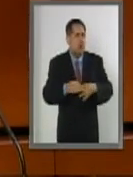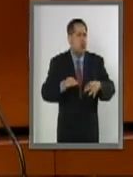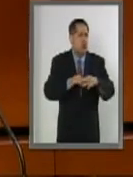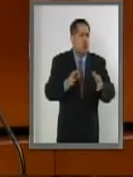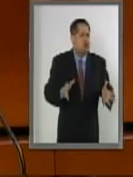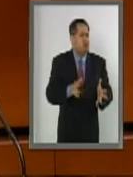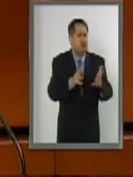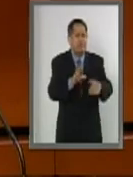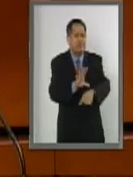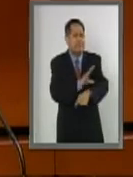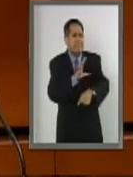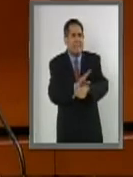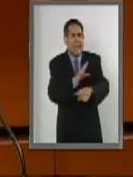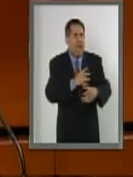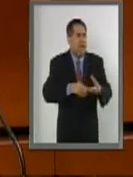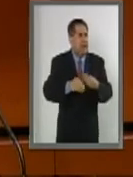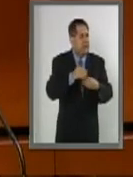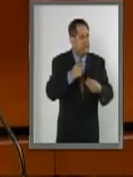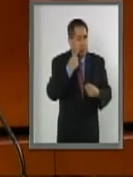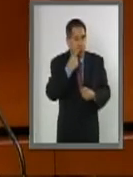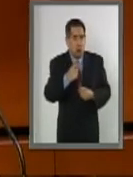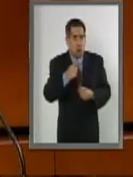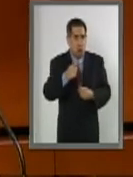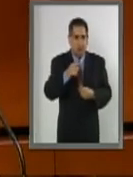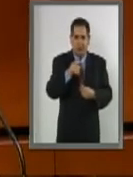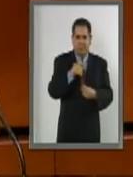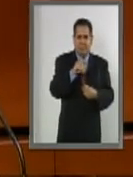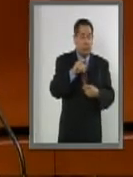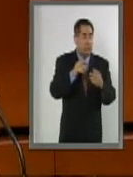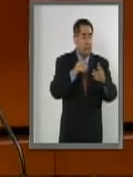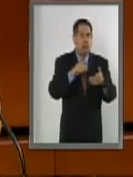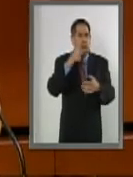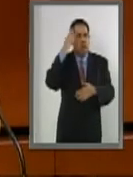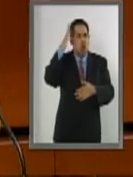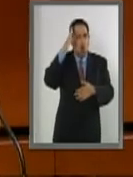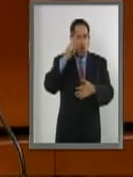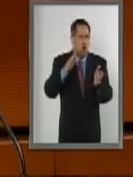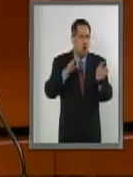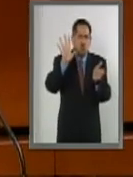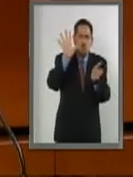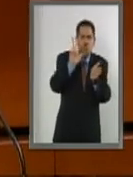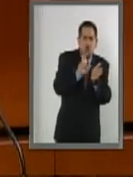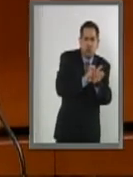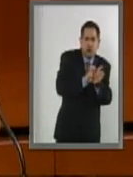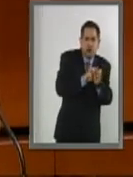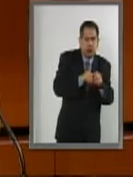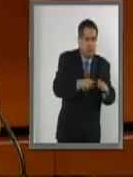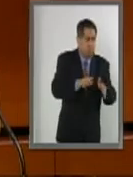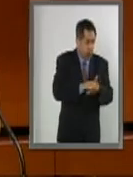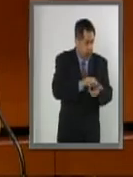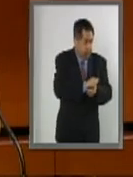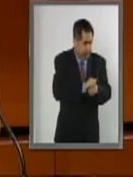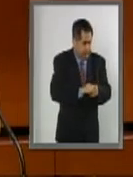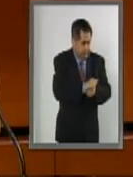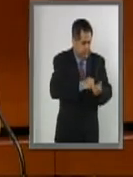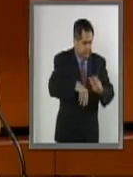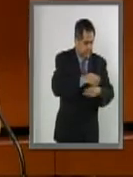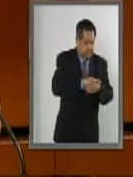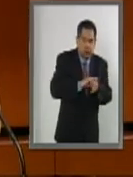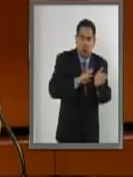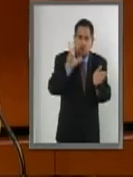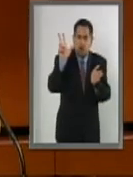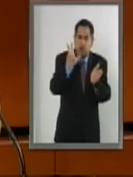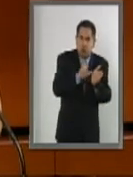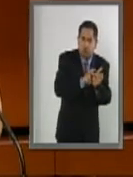energías renovables, como la construcción de celdas solares de tercera generación, utilizando materiales orgánicos, recurriendo a prácticas